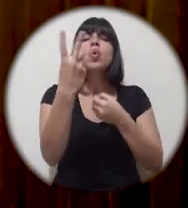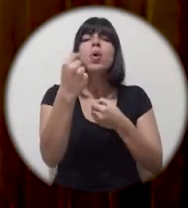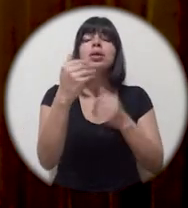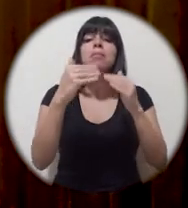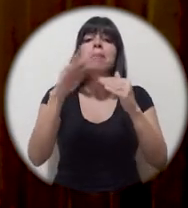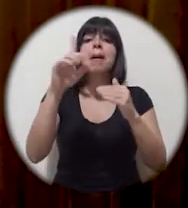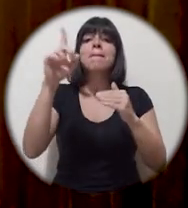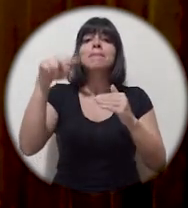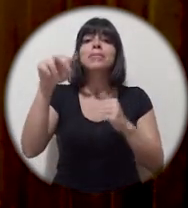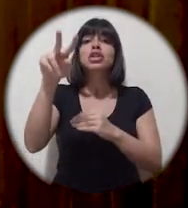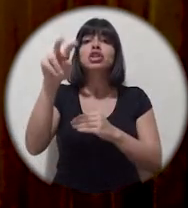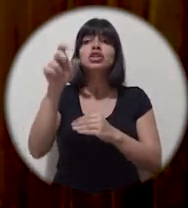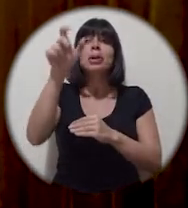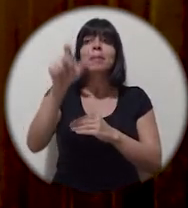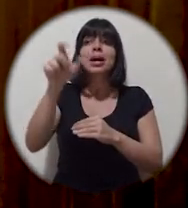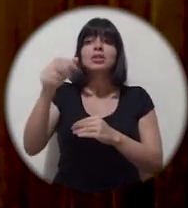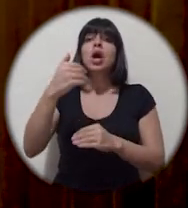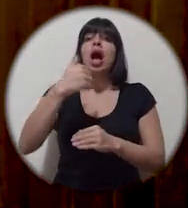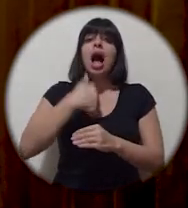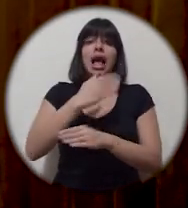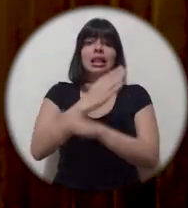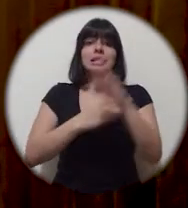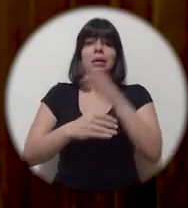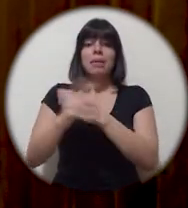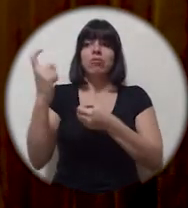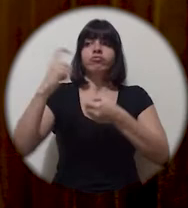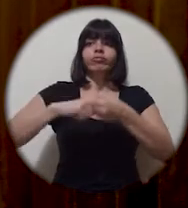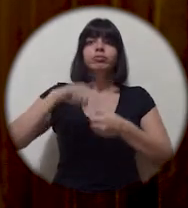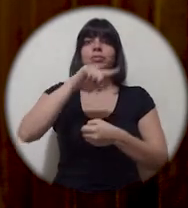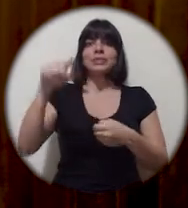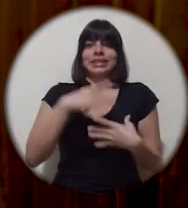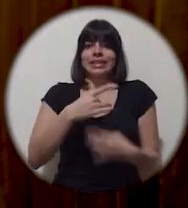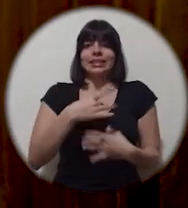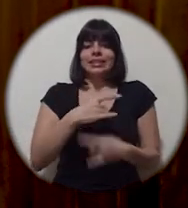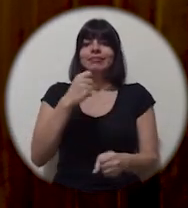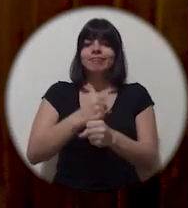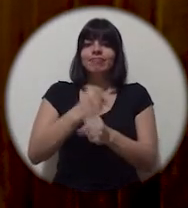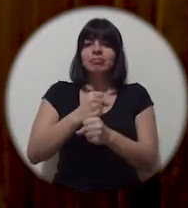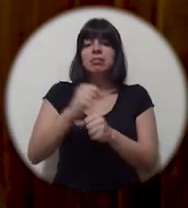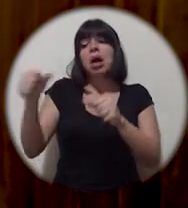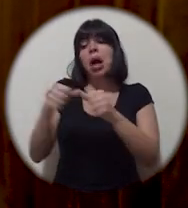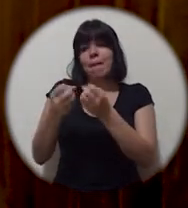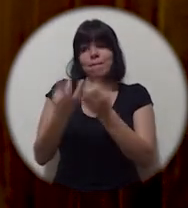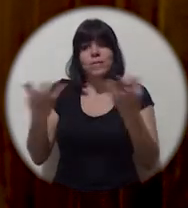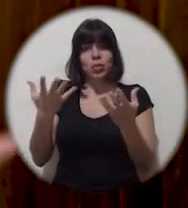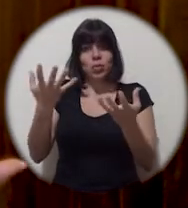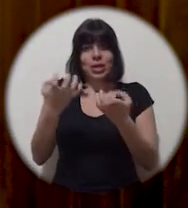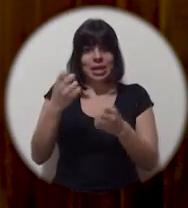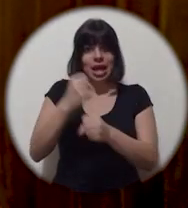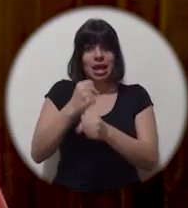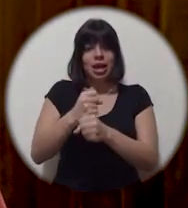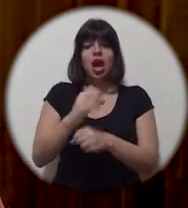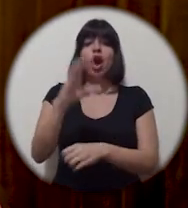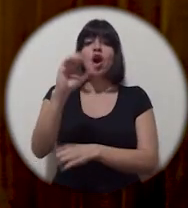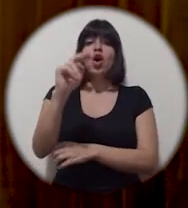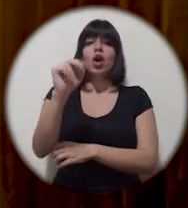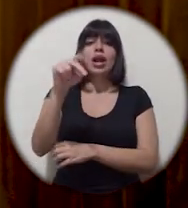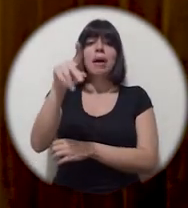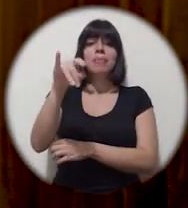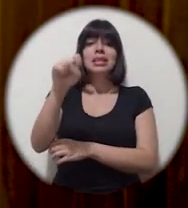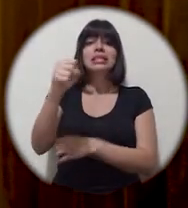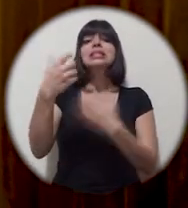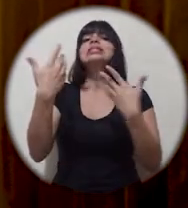de 1,200 personas con discapacidad interesadas en trabajar en el sector público. CONAPDIS ha